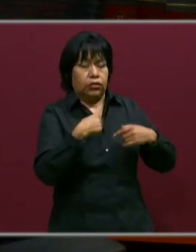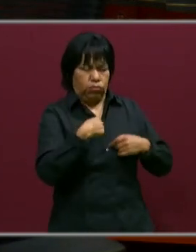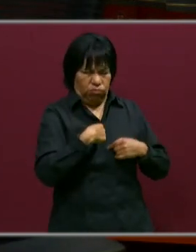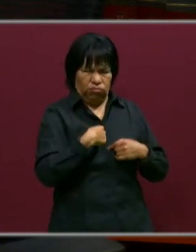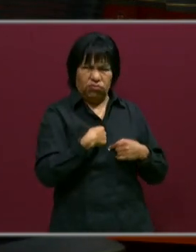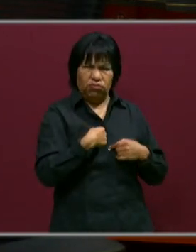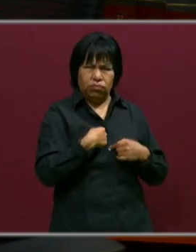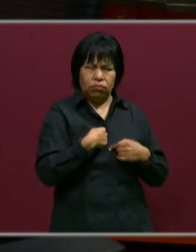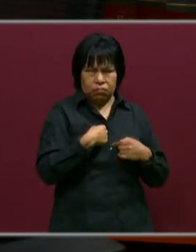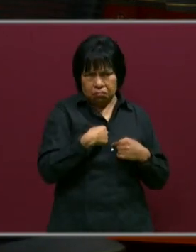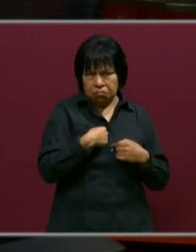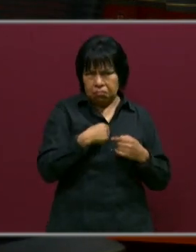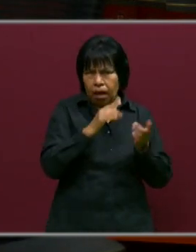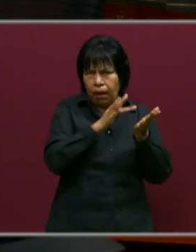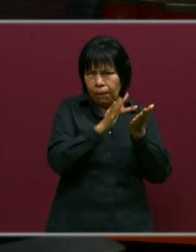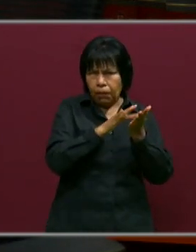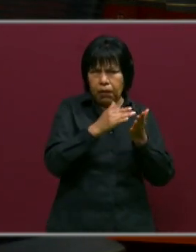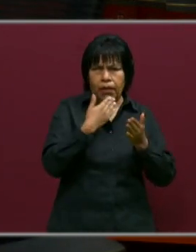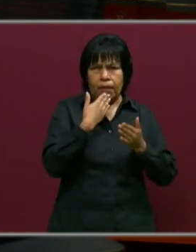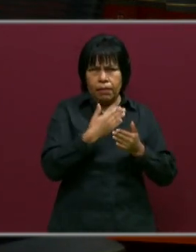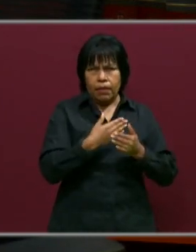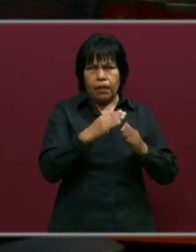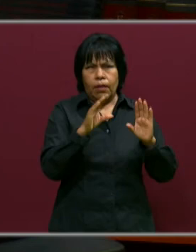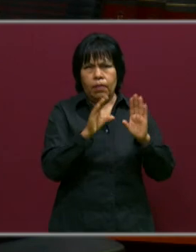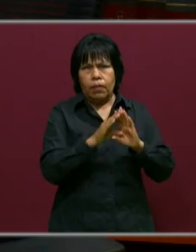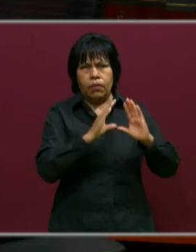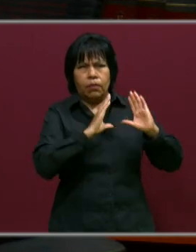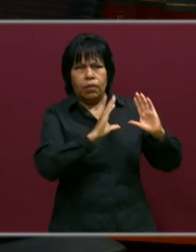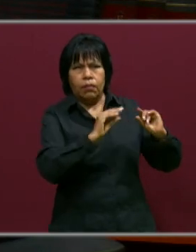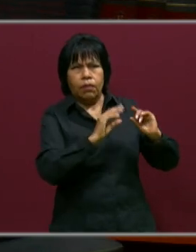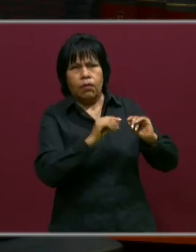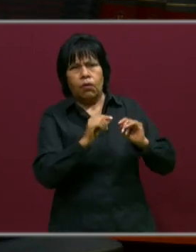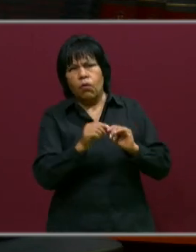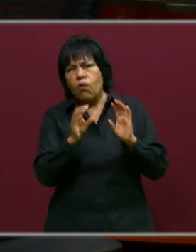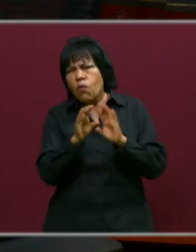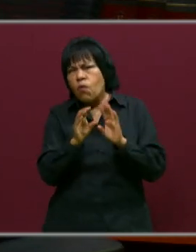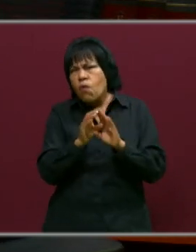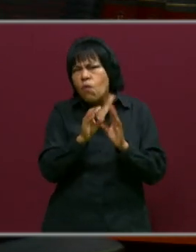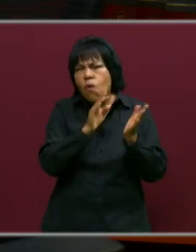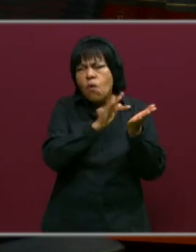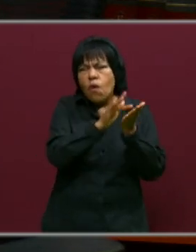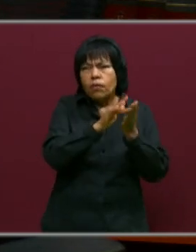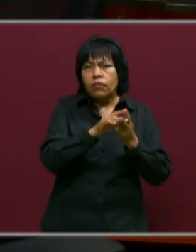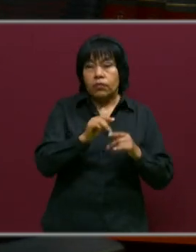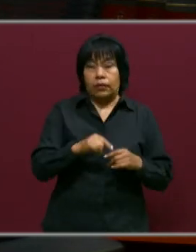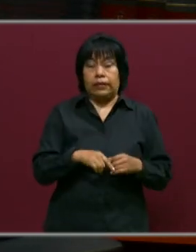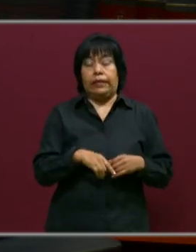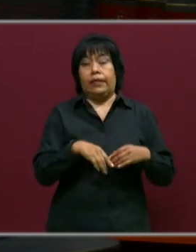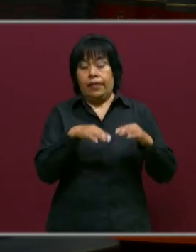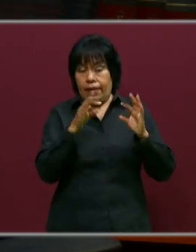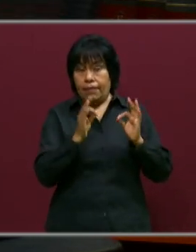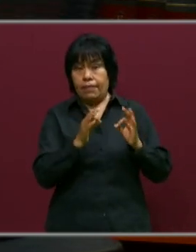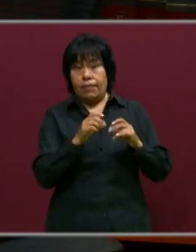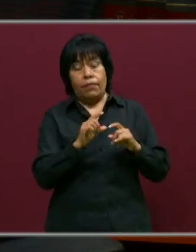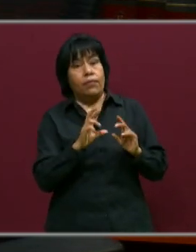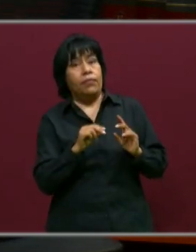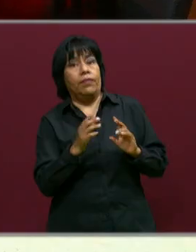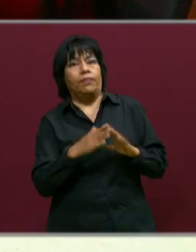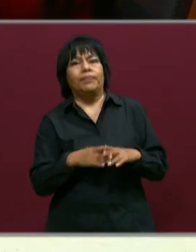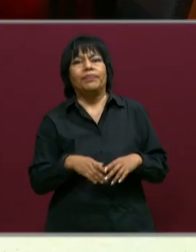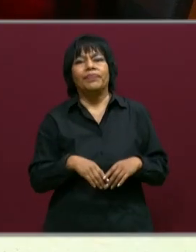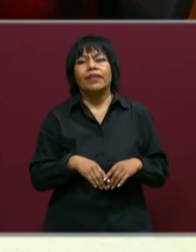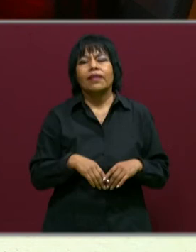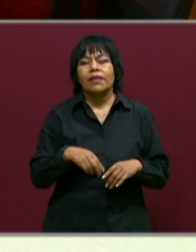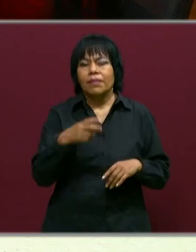hasta dónde mi intervención docente influyó o fue asertiva para este aprendizaje a distancia. Para esto